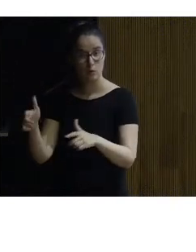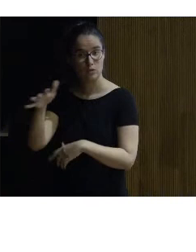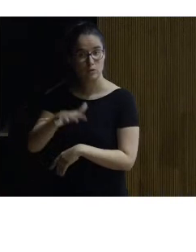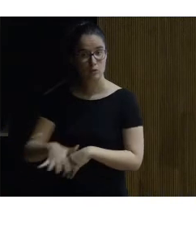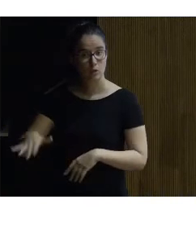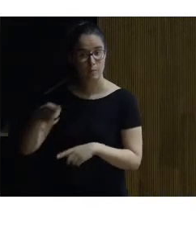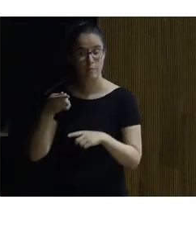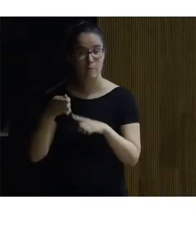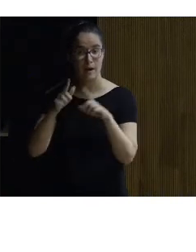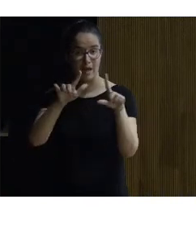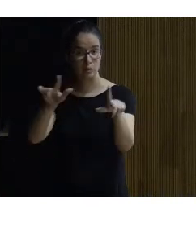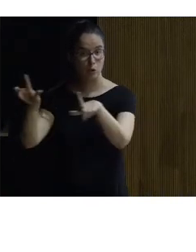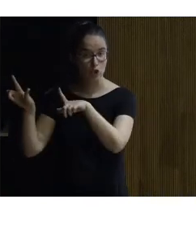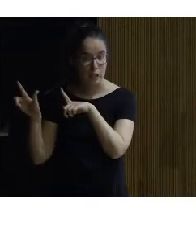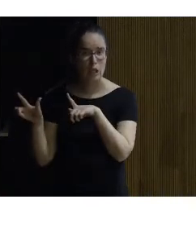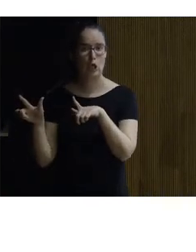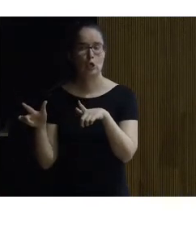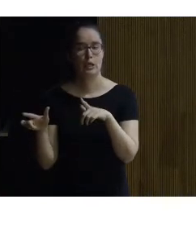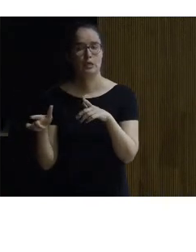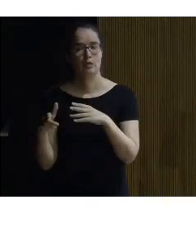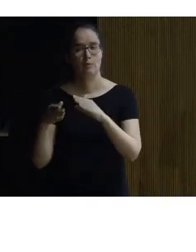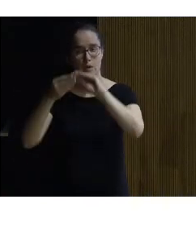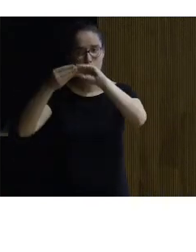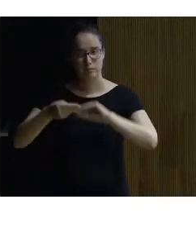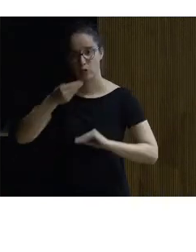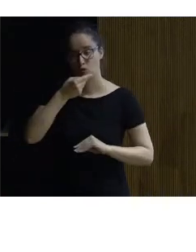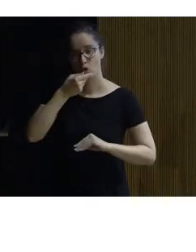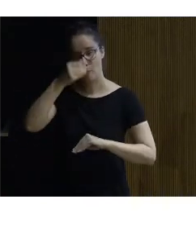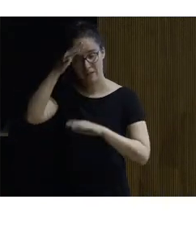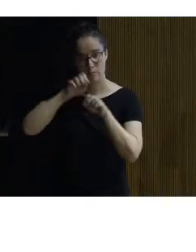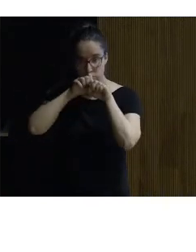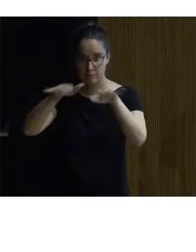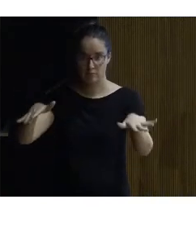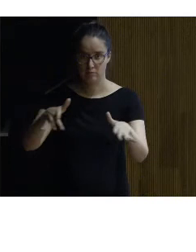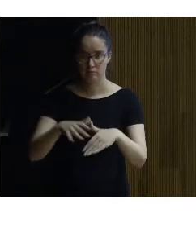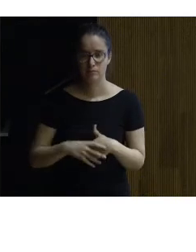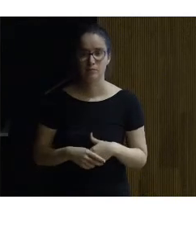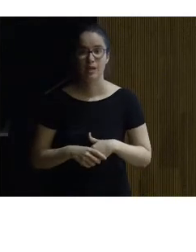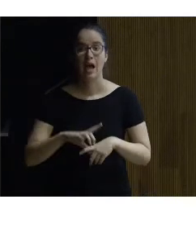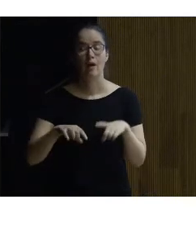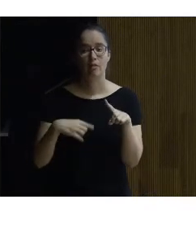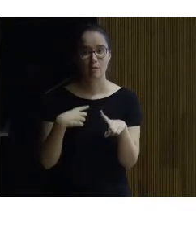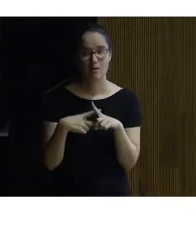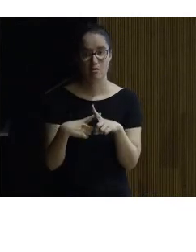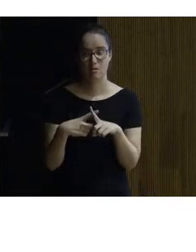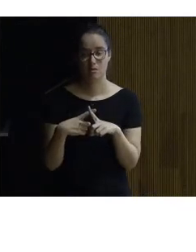lugar para exposiciones y para fomentar el conocimiento de lo ya existente además